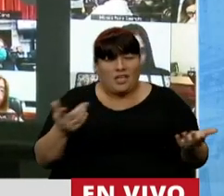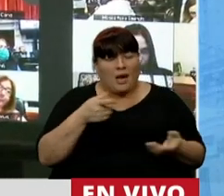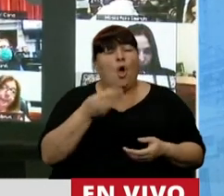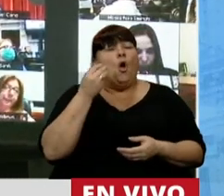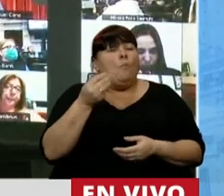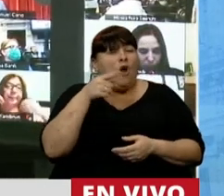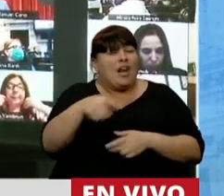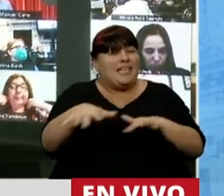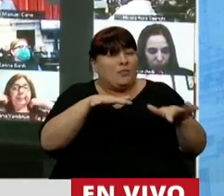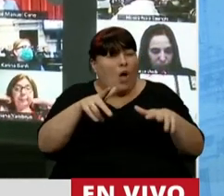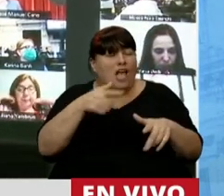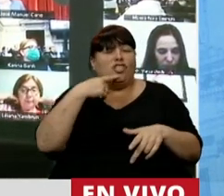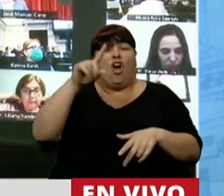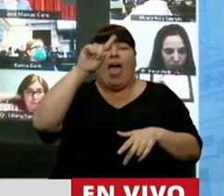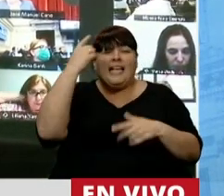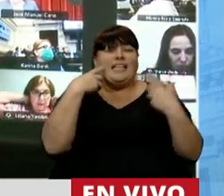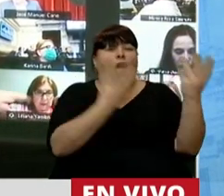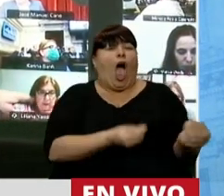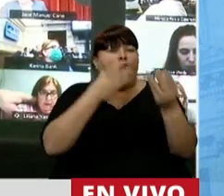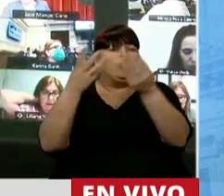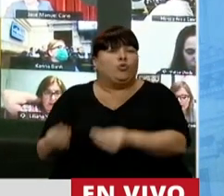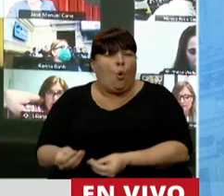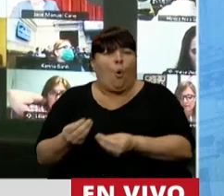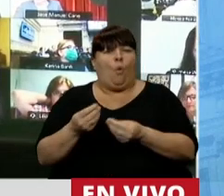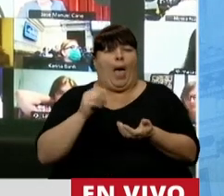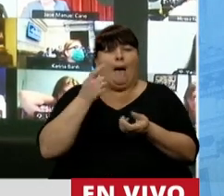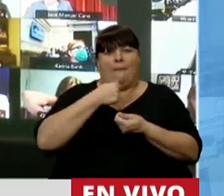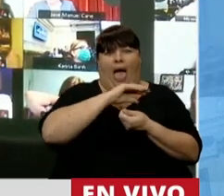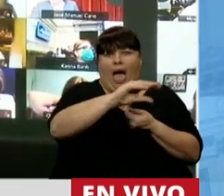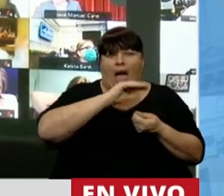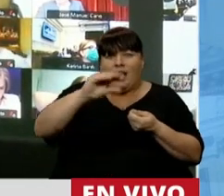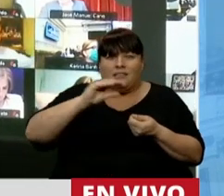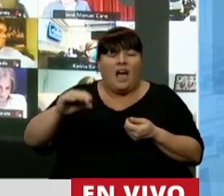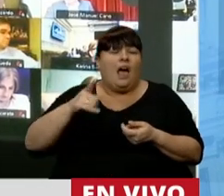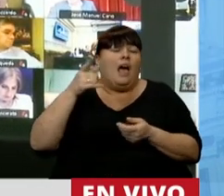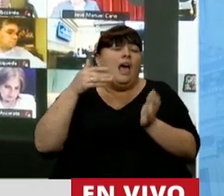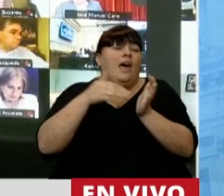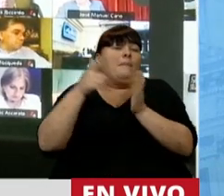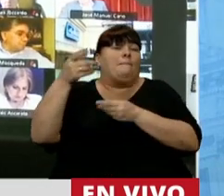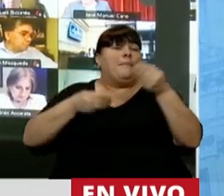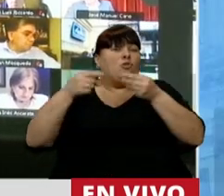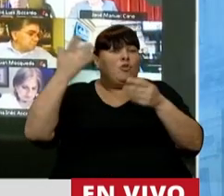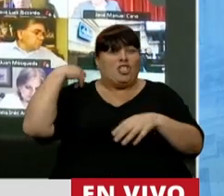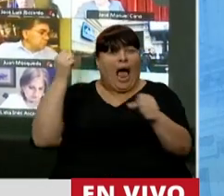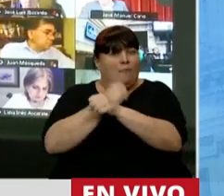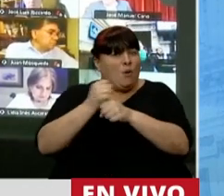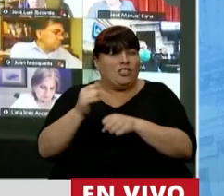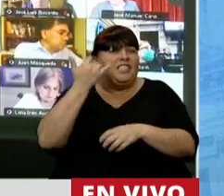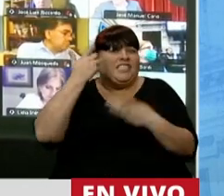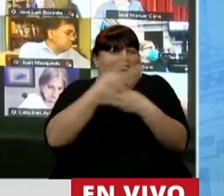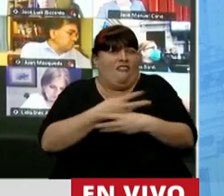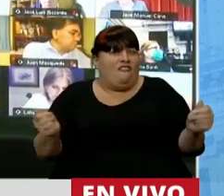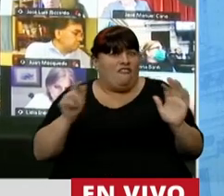Porque en ese contexto que el Estado ha estado ayudando mediante emisión, según el presupuesto que hemos aprobado, eso ya